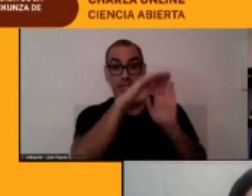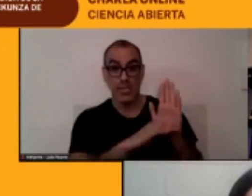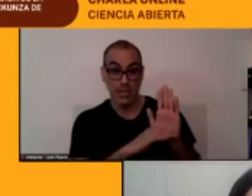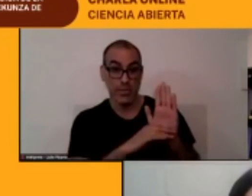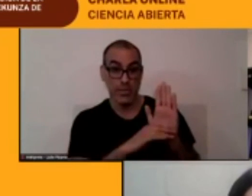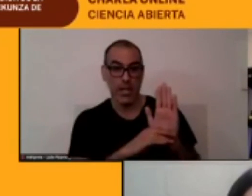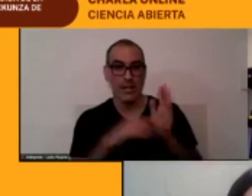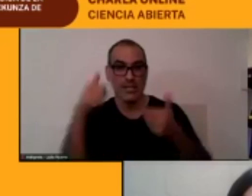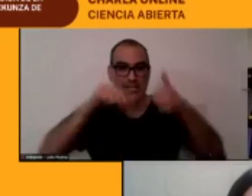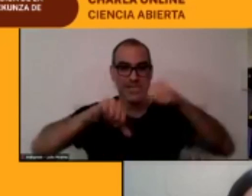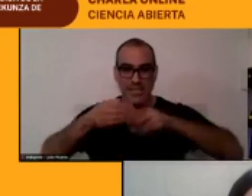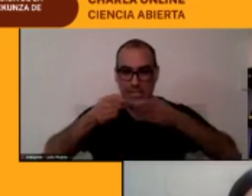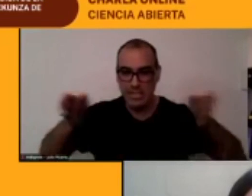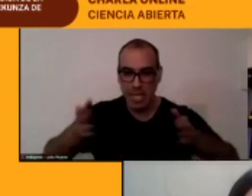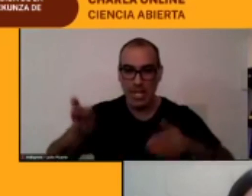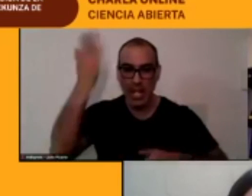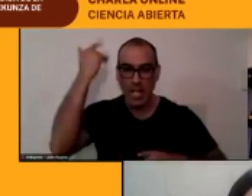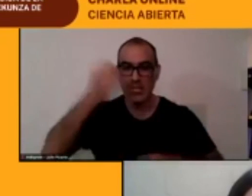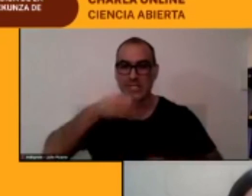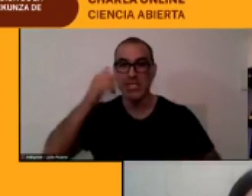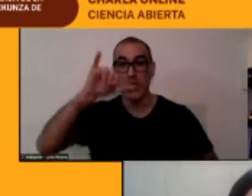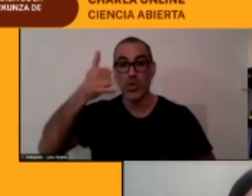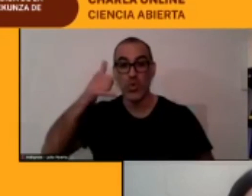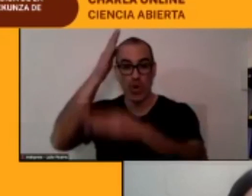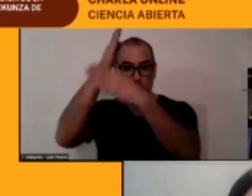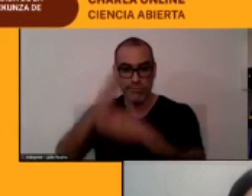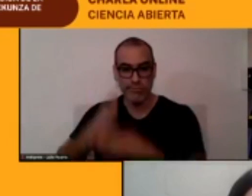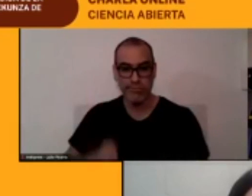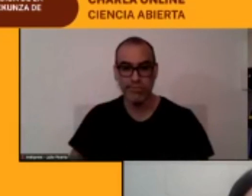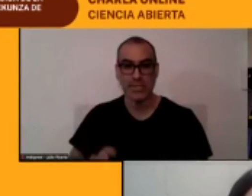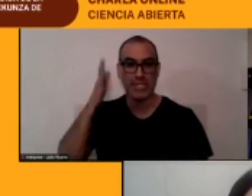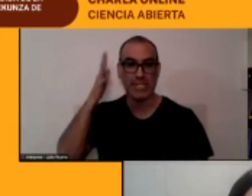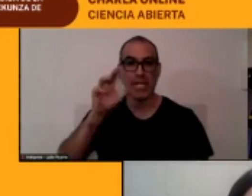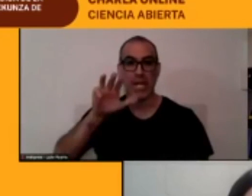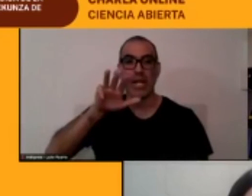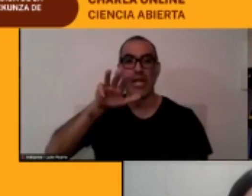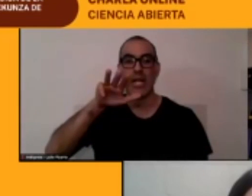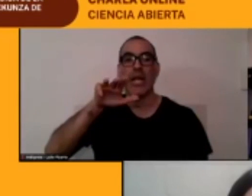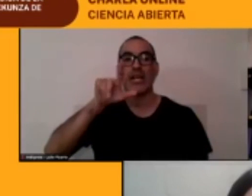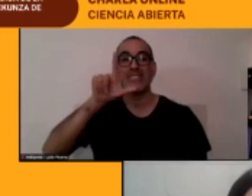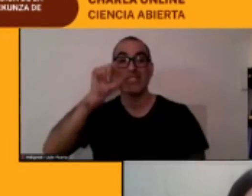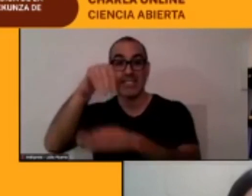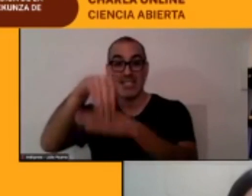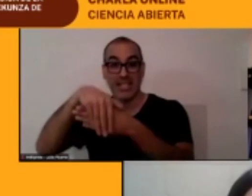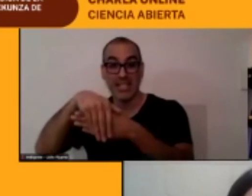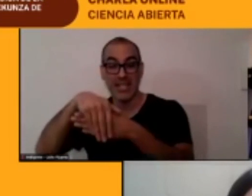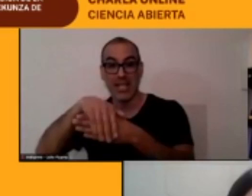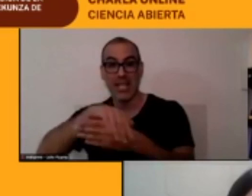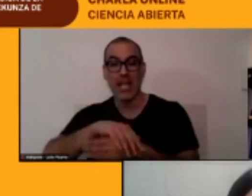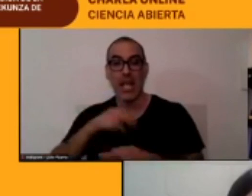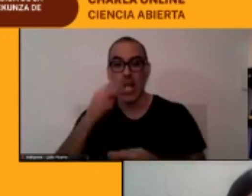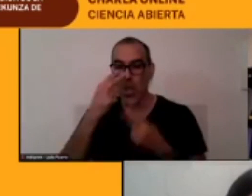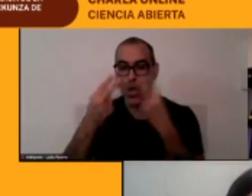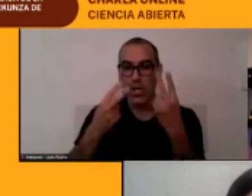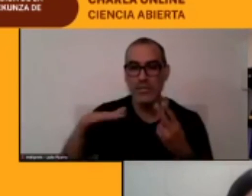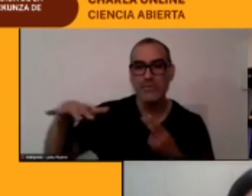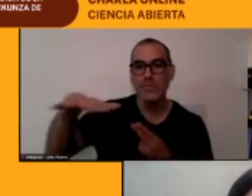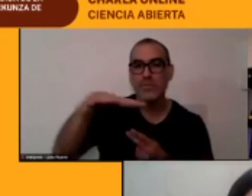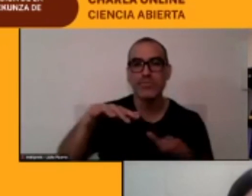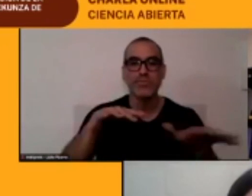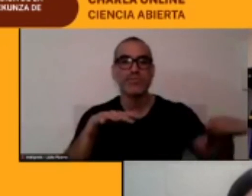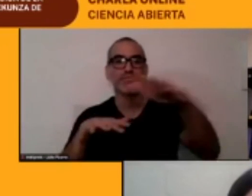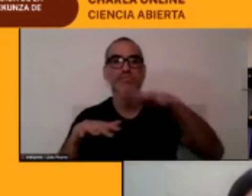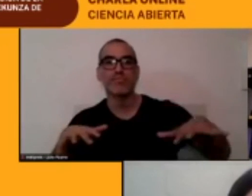les decía al principio todos los jueves tiene una charla a las 19 horas donde conocemos de distintas áreas del conocimiento las humanidades